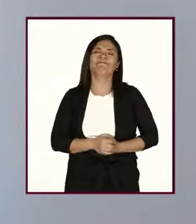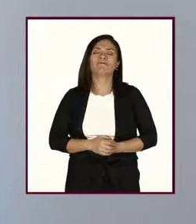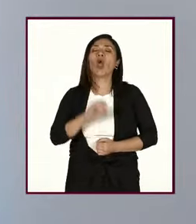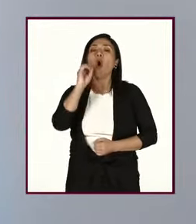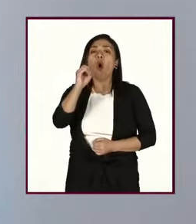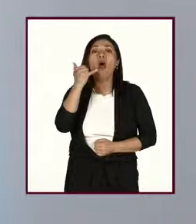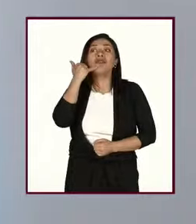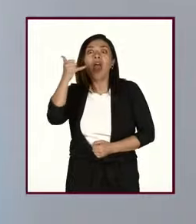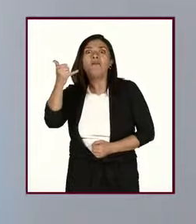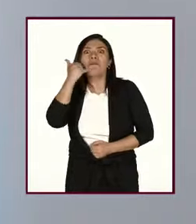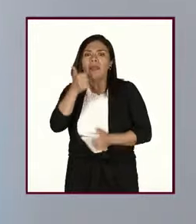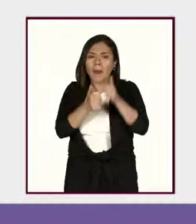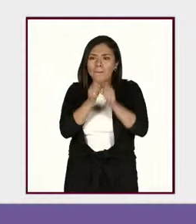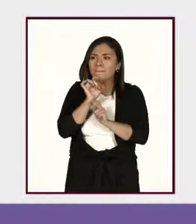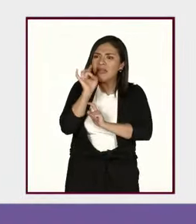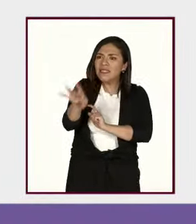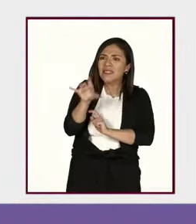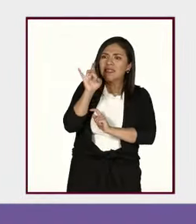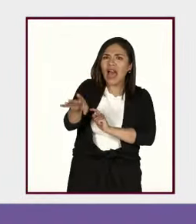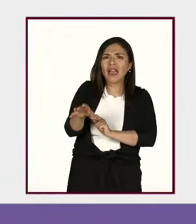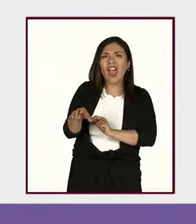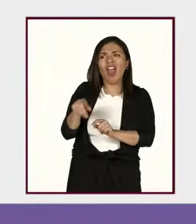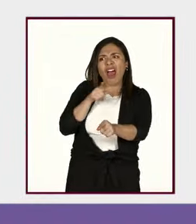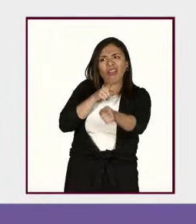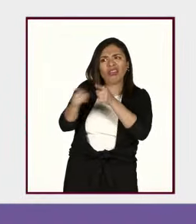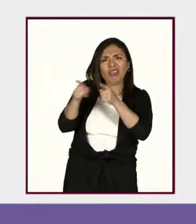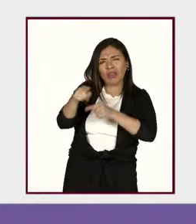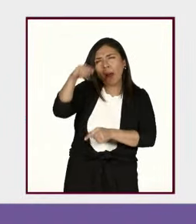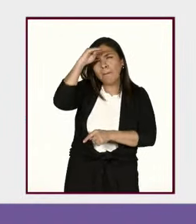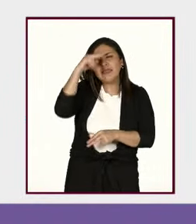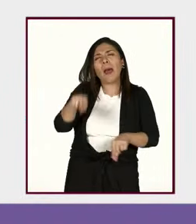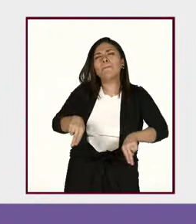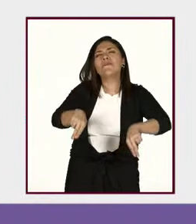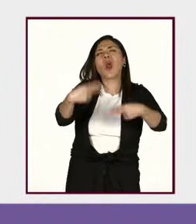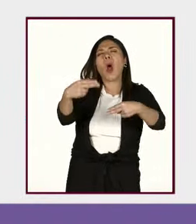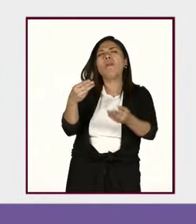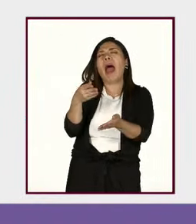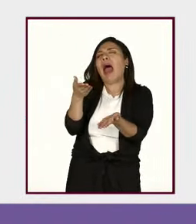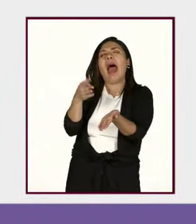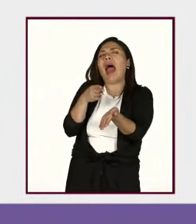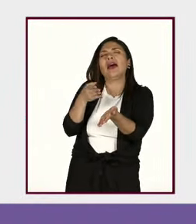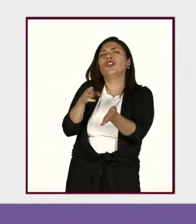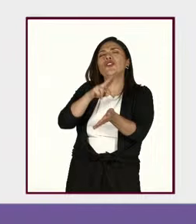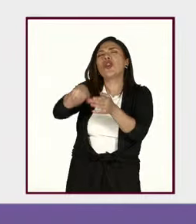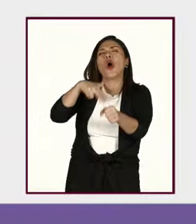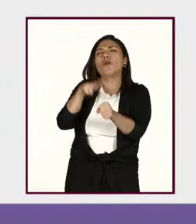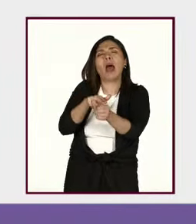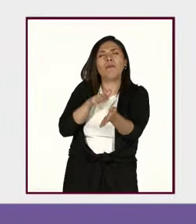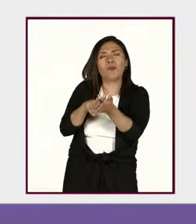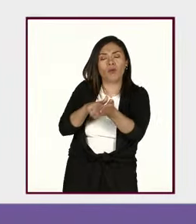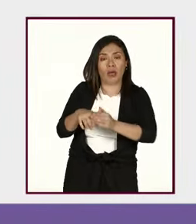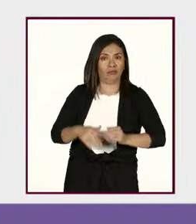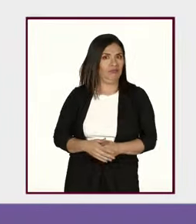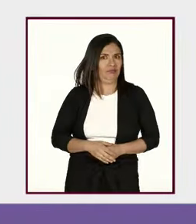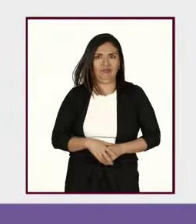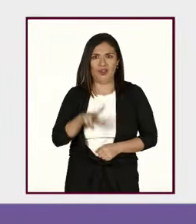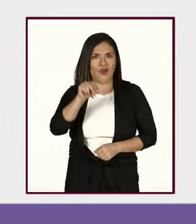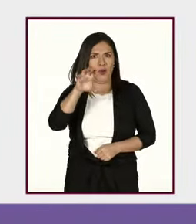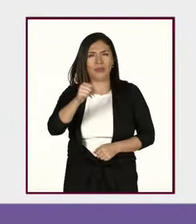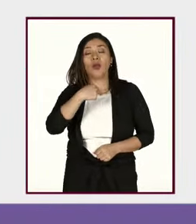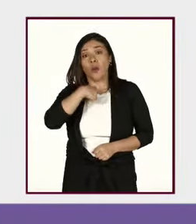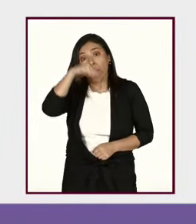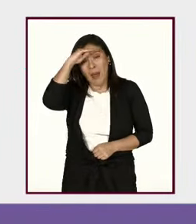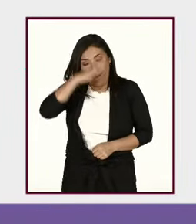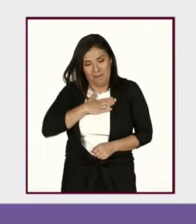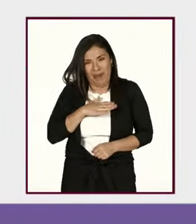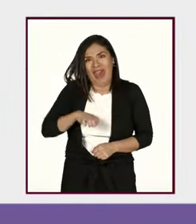mensajes ofensivos no son bromas ni gestos inocentes de convivencia yo estoy realmente muy impactada y creo que porque por la edad que